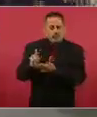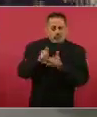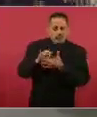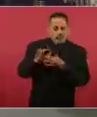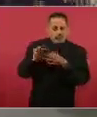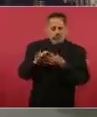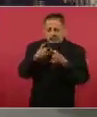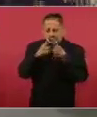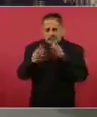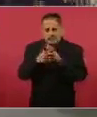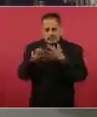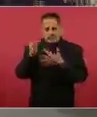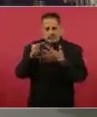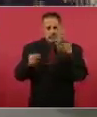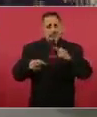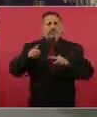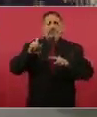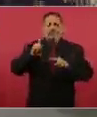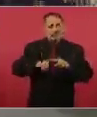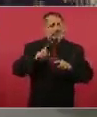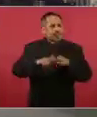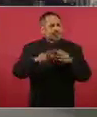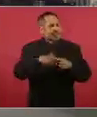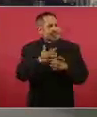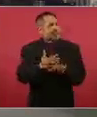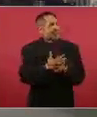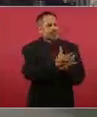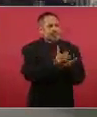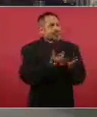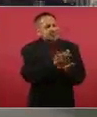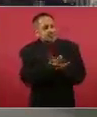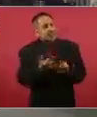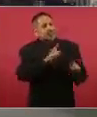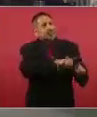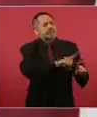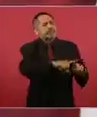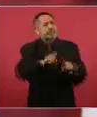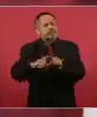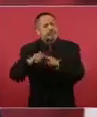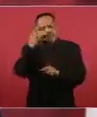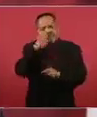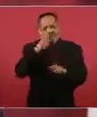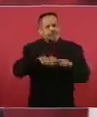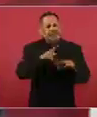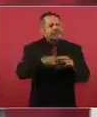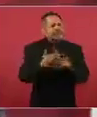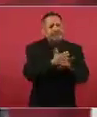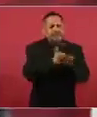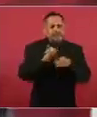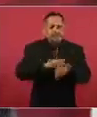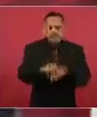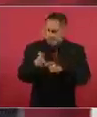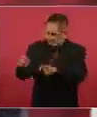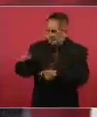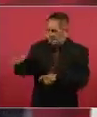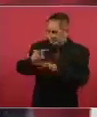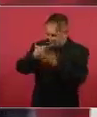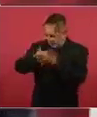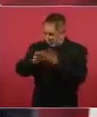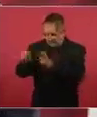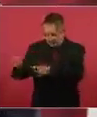¿Quién es quién? ¿Quién es quién? En los sueldos. En los sueldos, sí. Ahí te lo encargo.